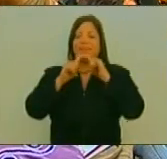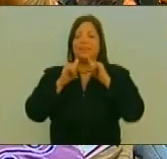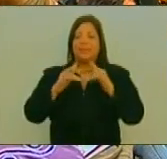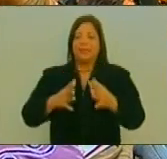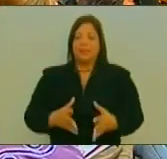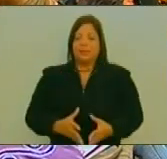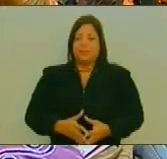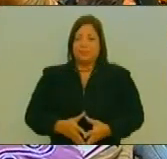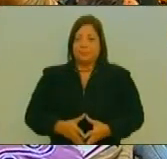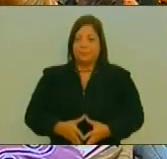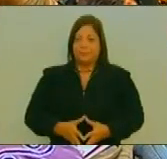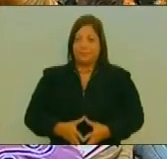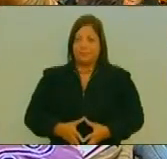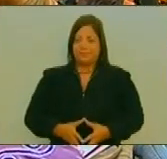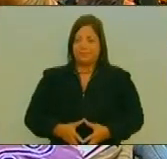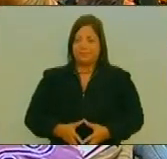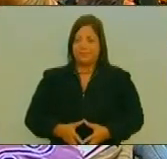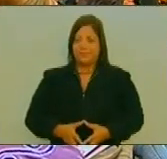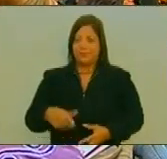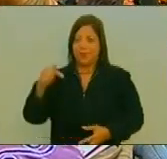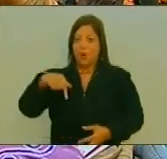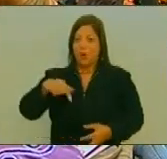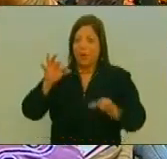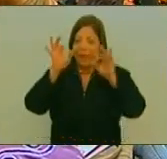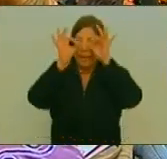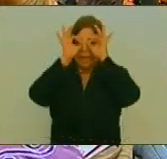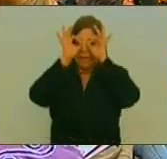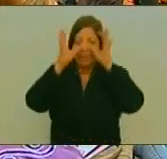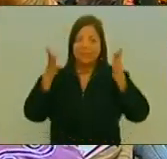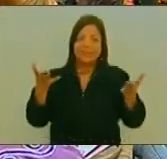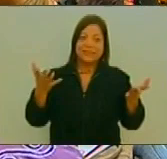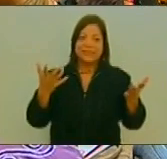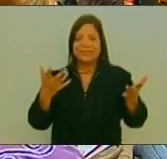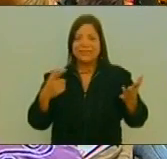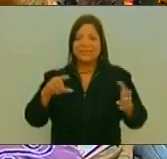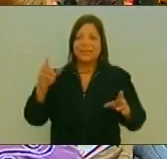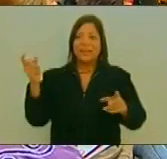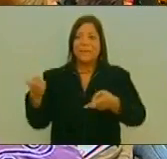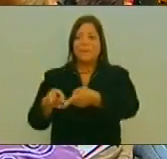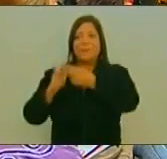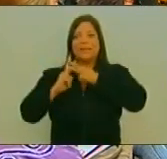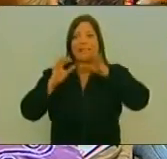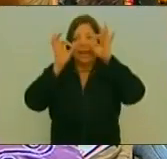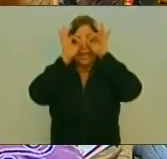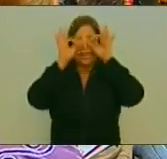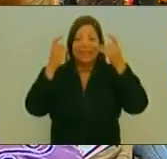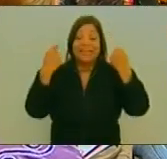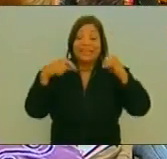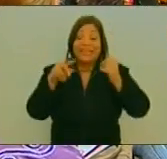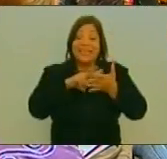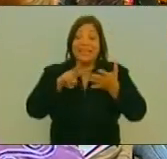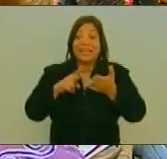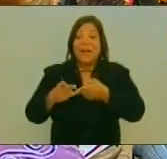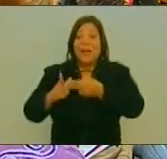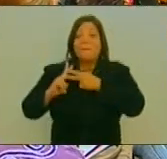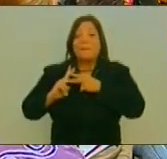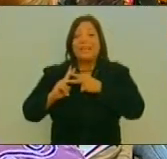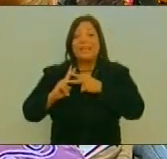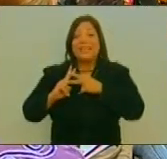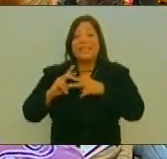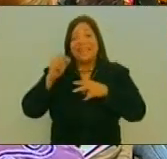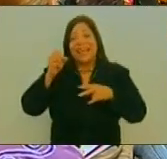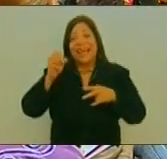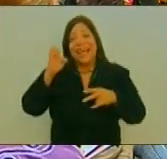Desafortunadamente Hoy se me quedaron Los lentes Estos no son Los míos Se los pedí Prestado a Elvis